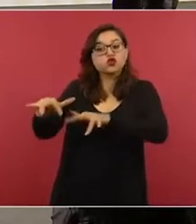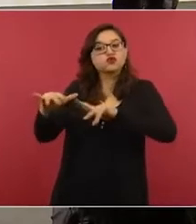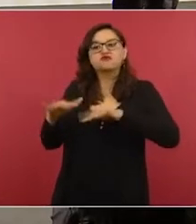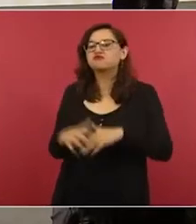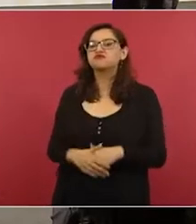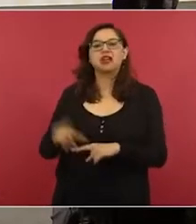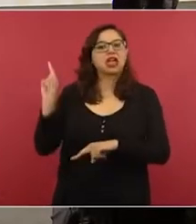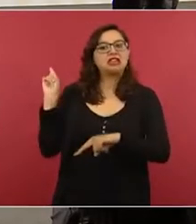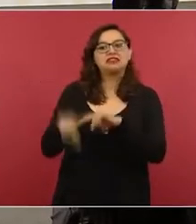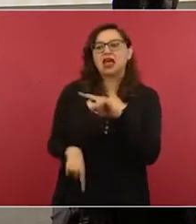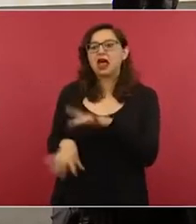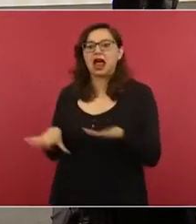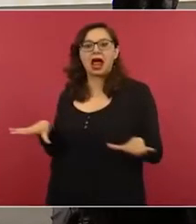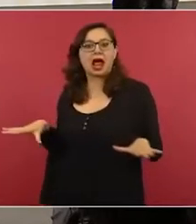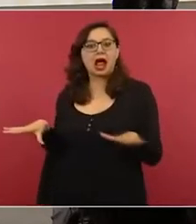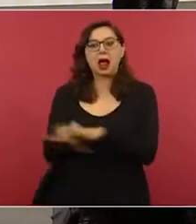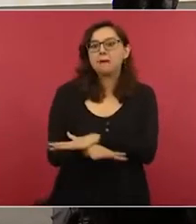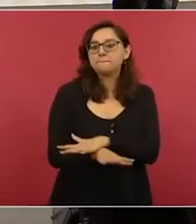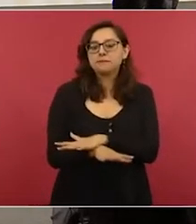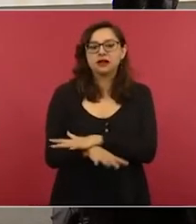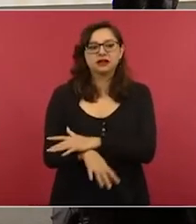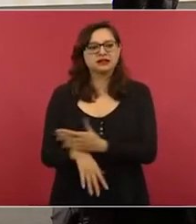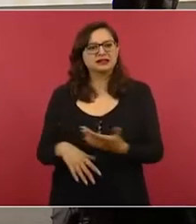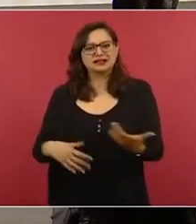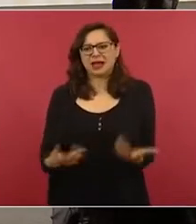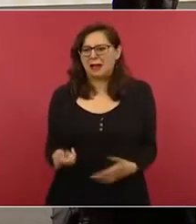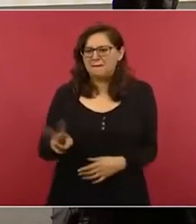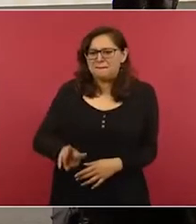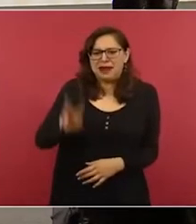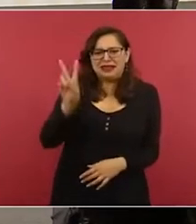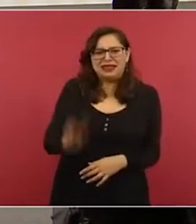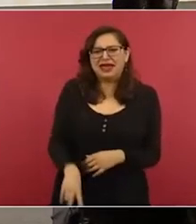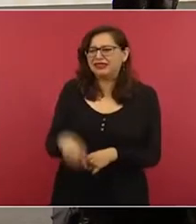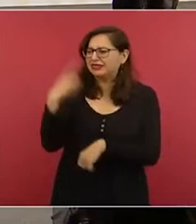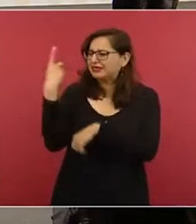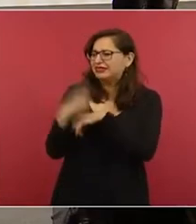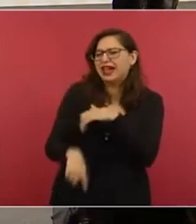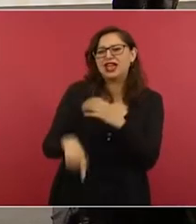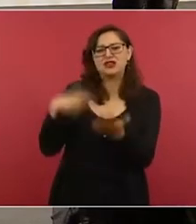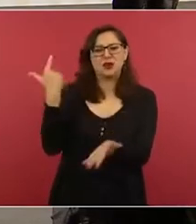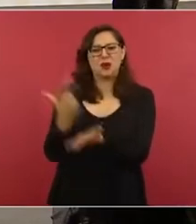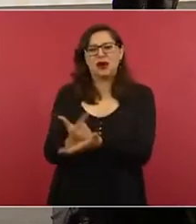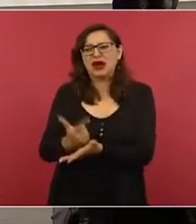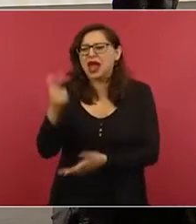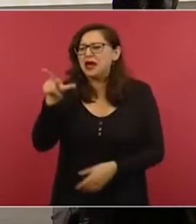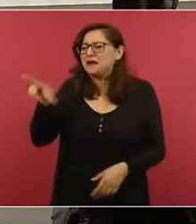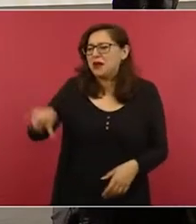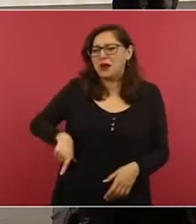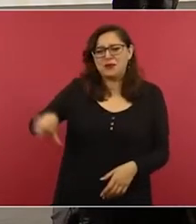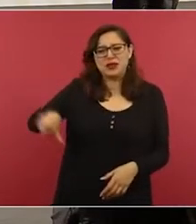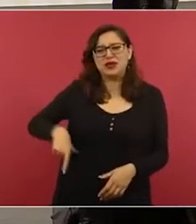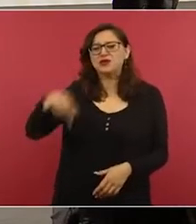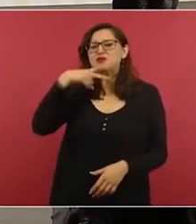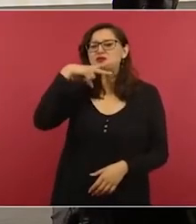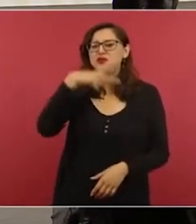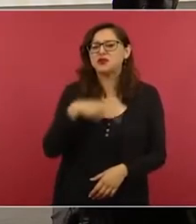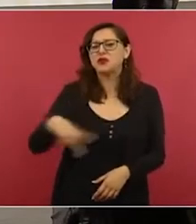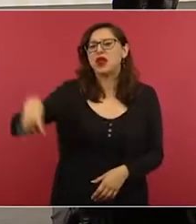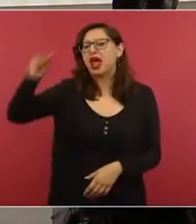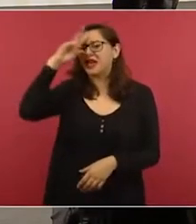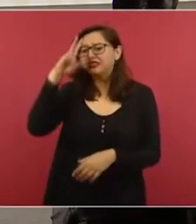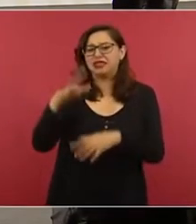digamos, lo letal, lo dañino que puede ser un gobierno ignorante y un gobierno